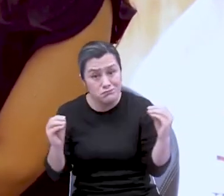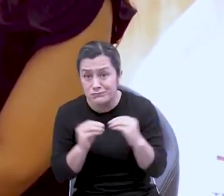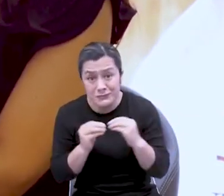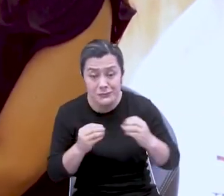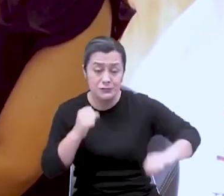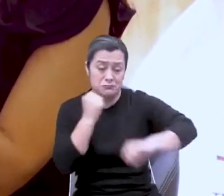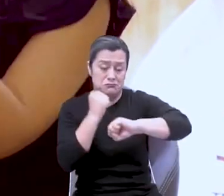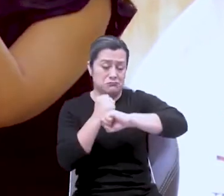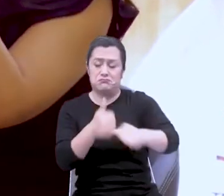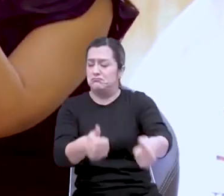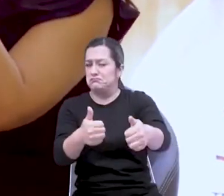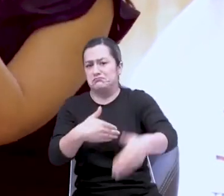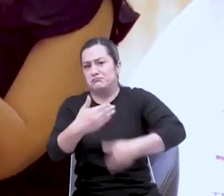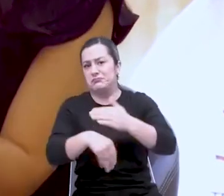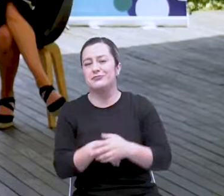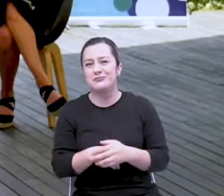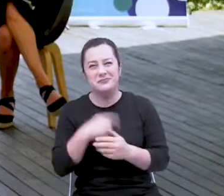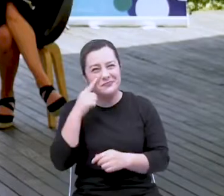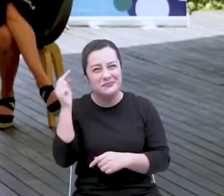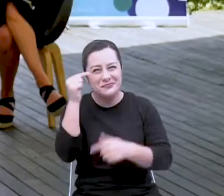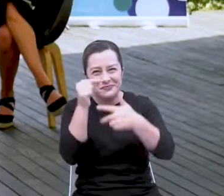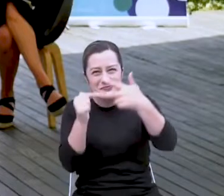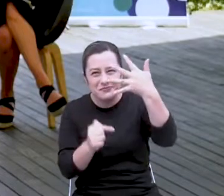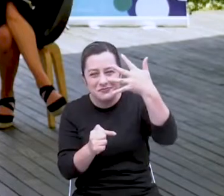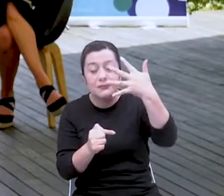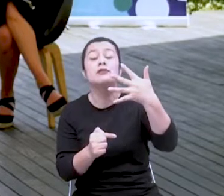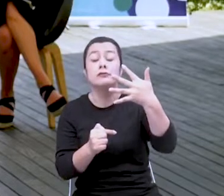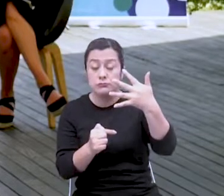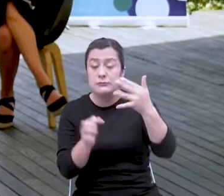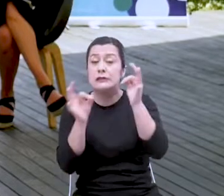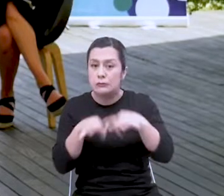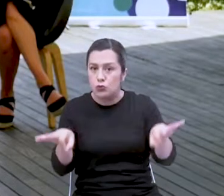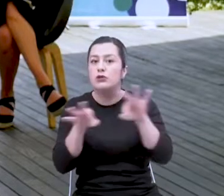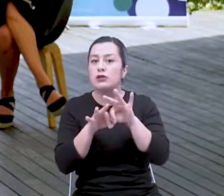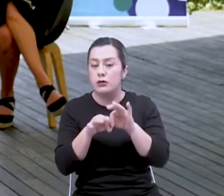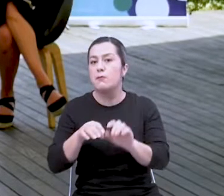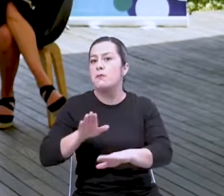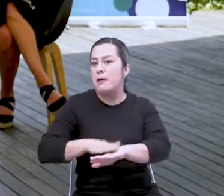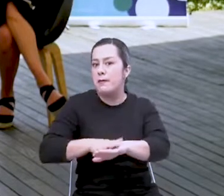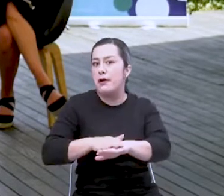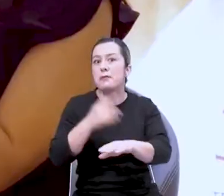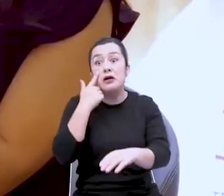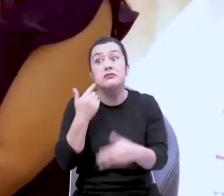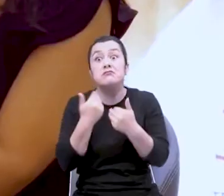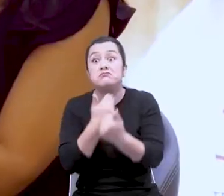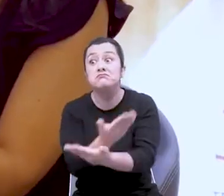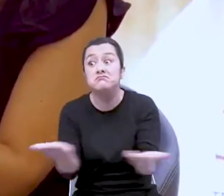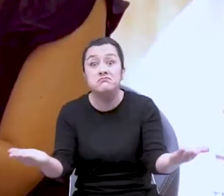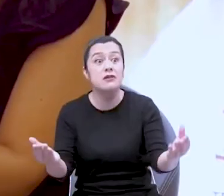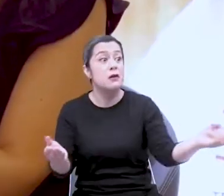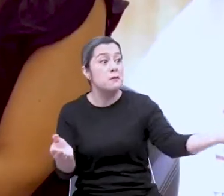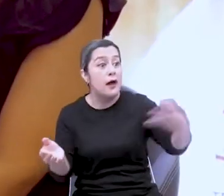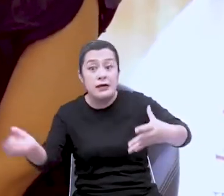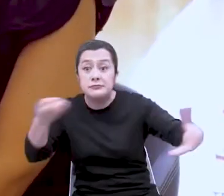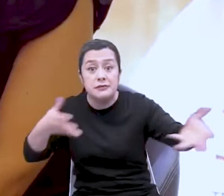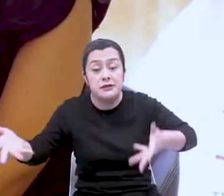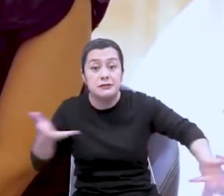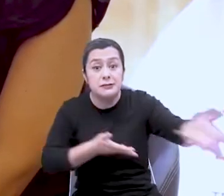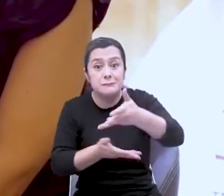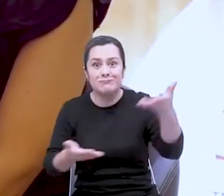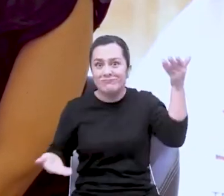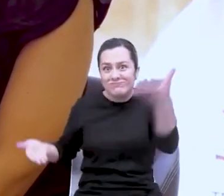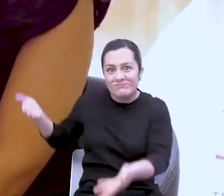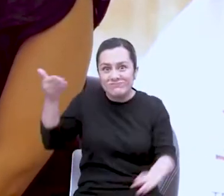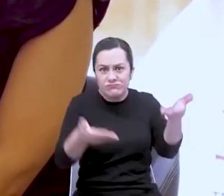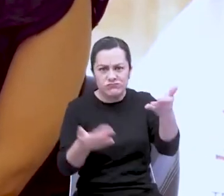tú te diste cuenta, pues son unas líneas importantes, pero que dan pie a la creatividad, a que se agregue valor y a que todo el que quiera poner su